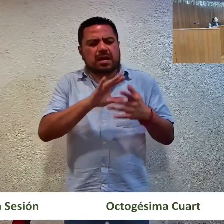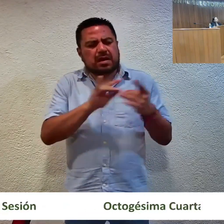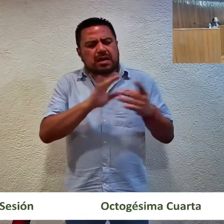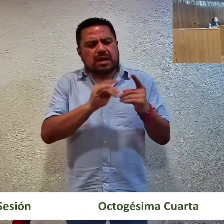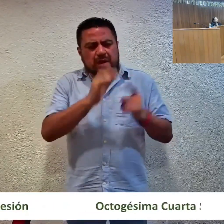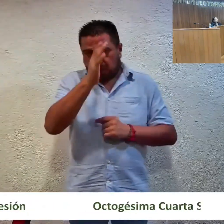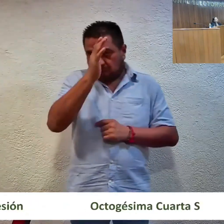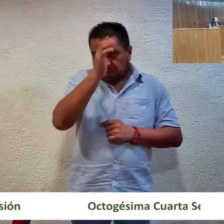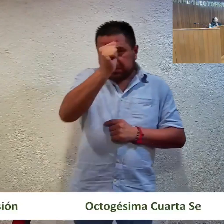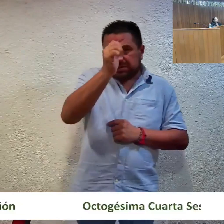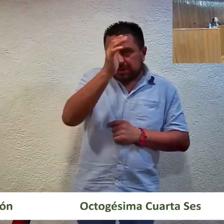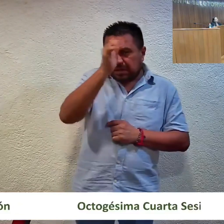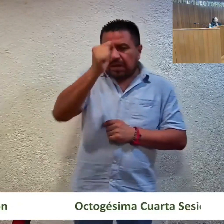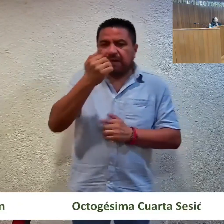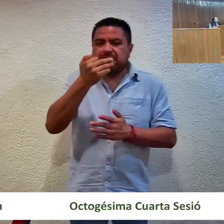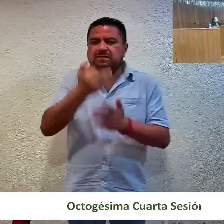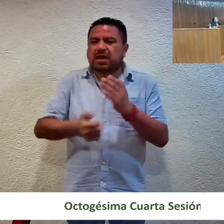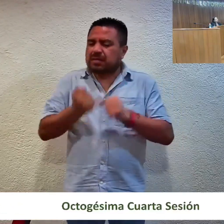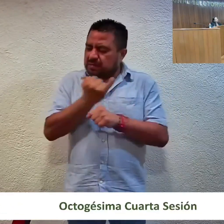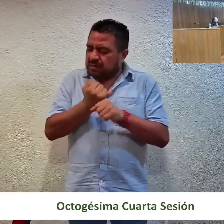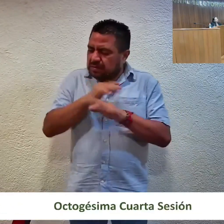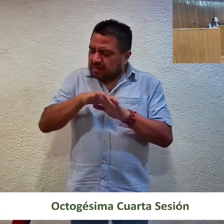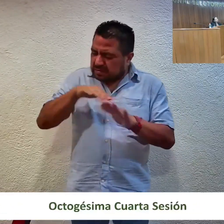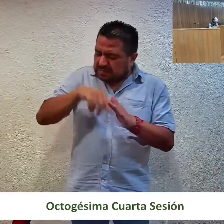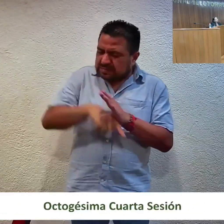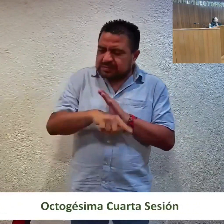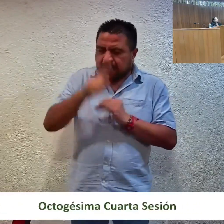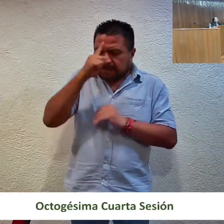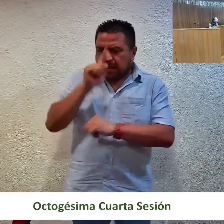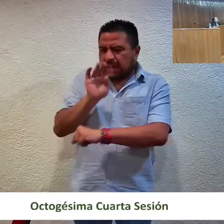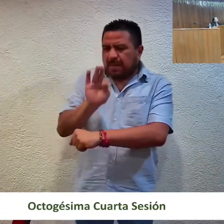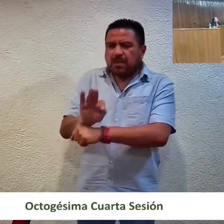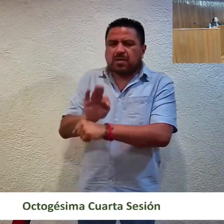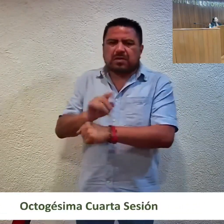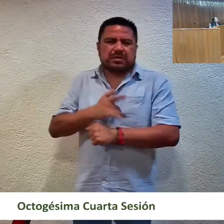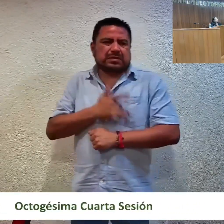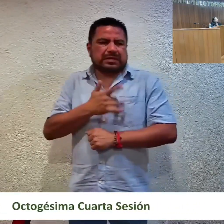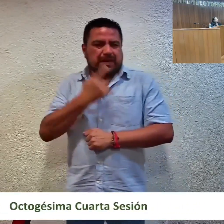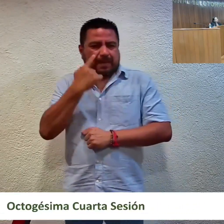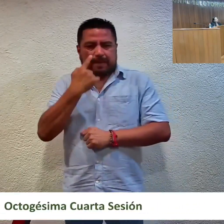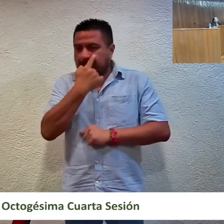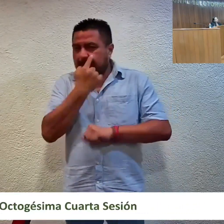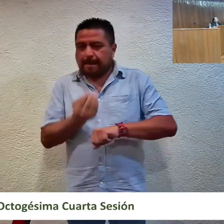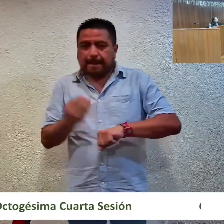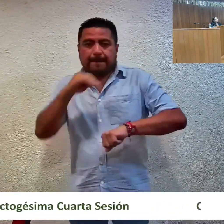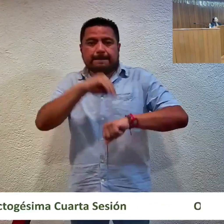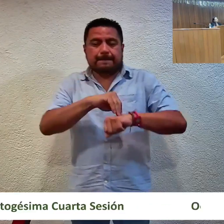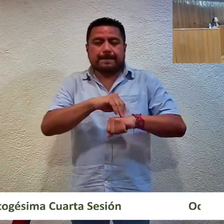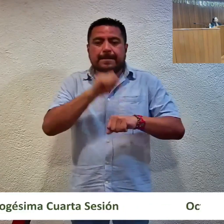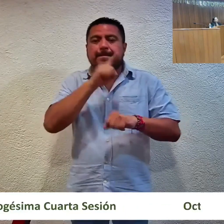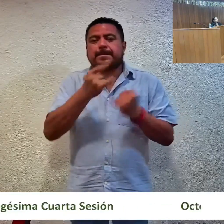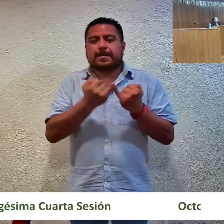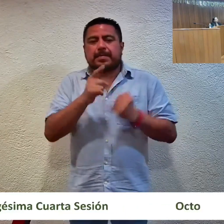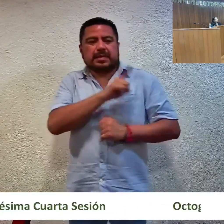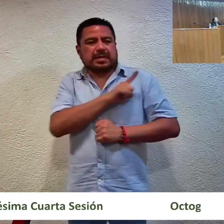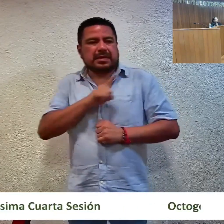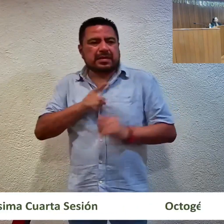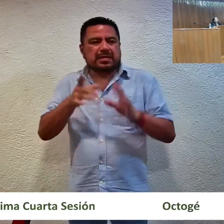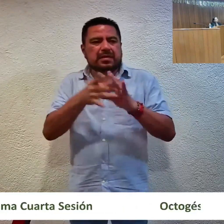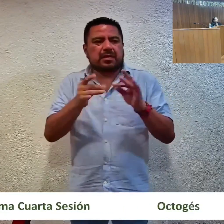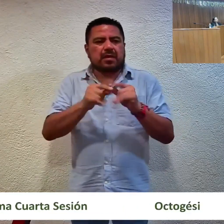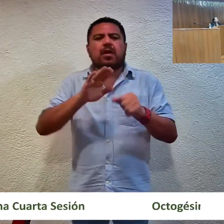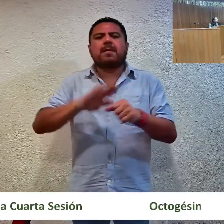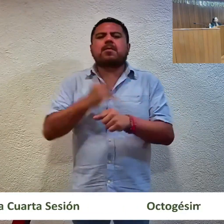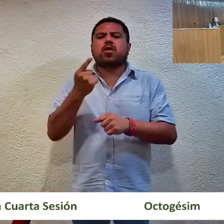concepto sin realmente analizarlos a la luz de la medida de protección que pretendía imponer. Es decir, debía precisar por qué